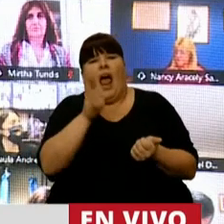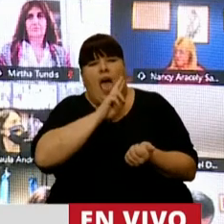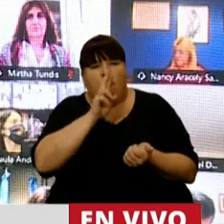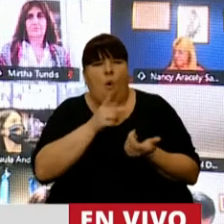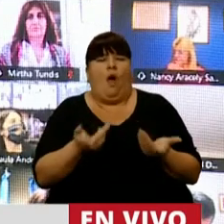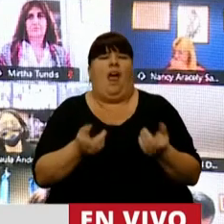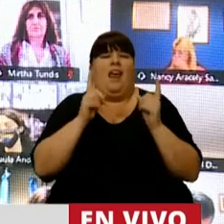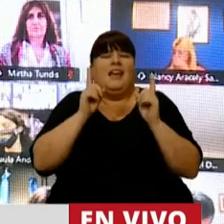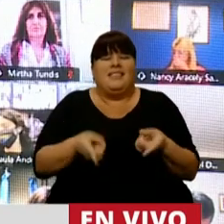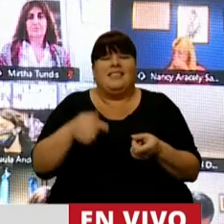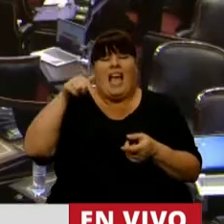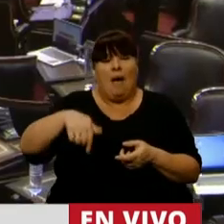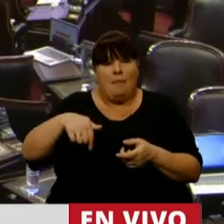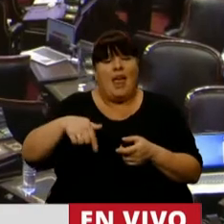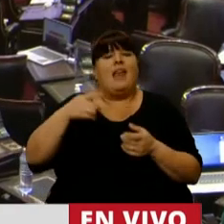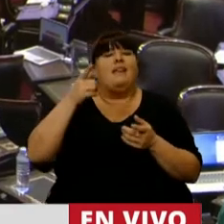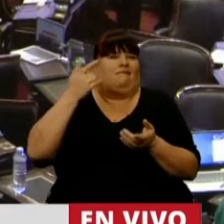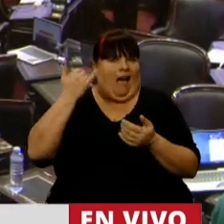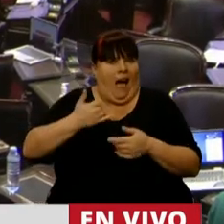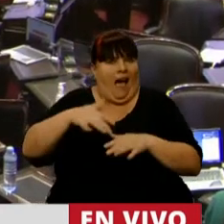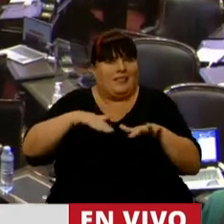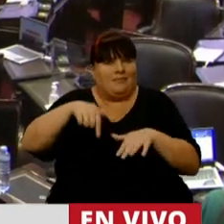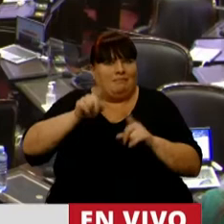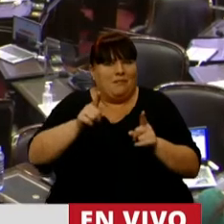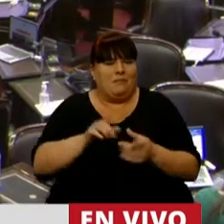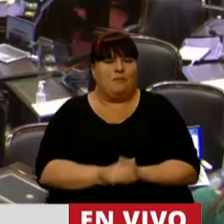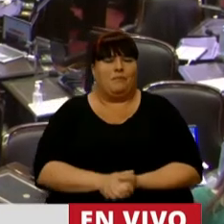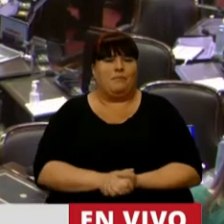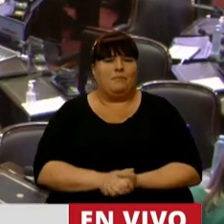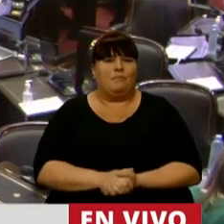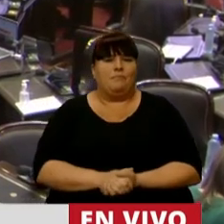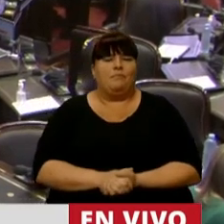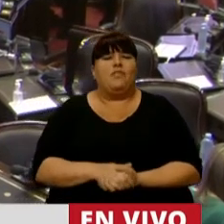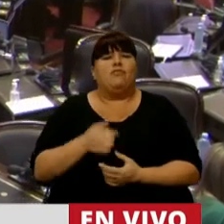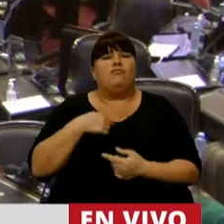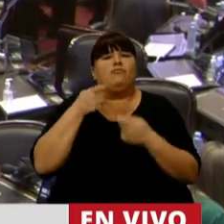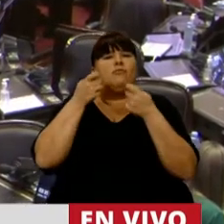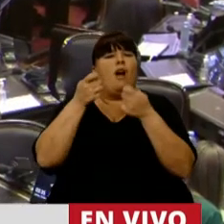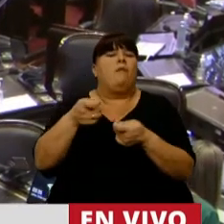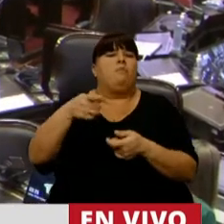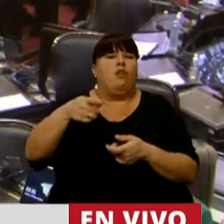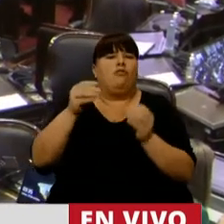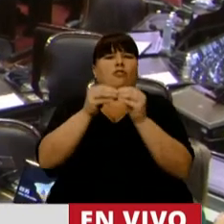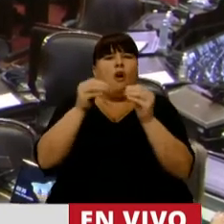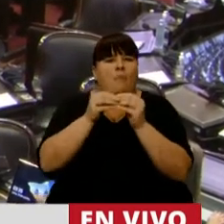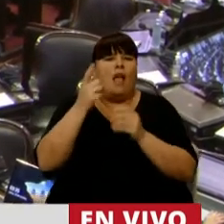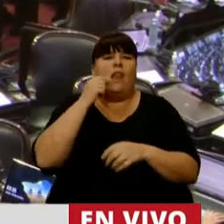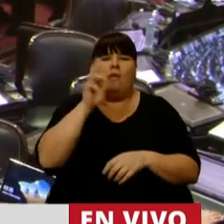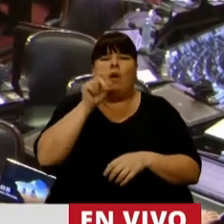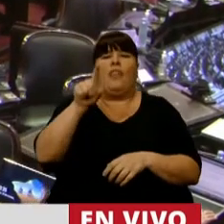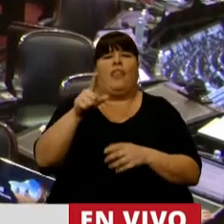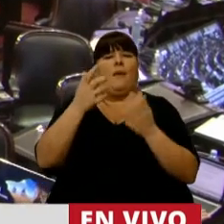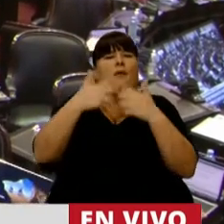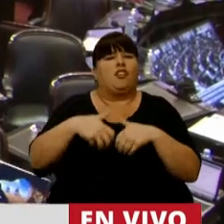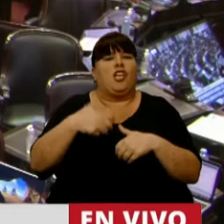que también en esta exposición está la orden del día. Y quiero solidarizarme con los compañeros y compañeras